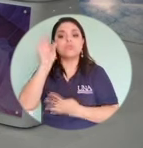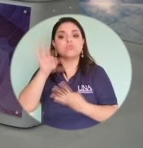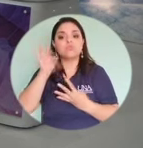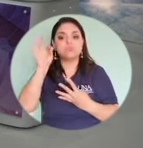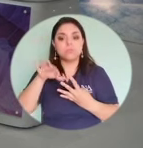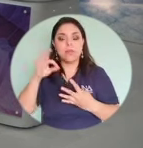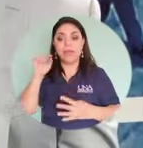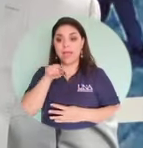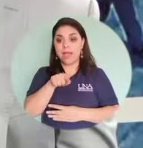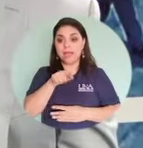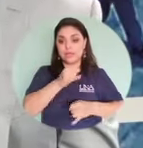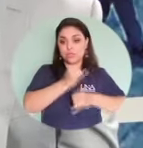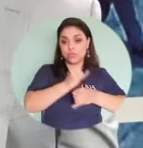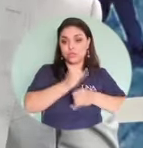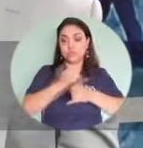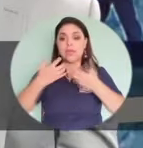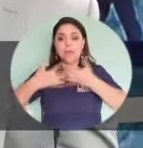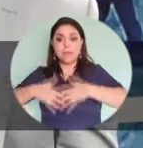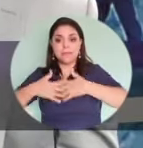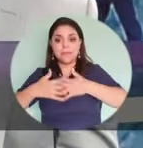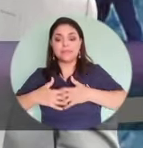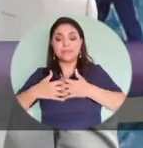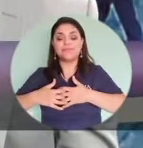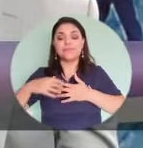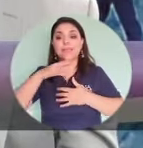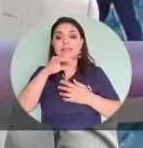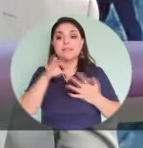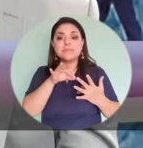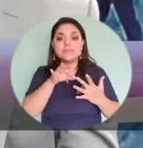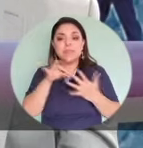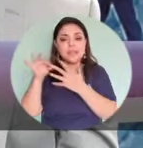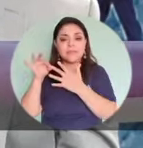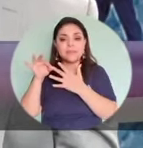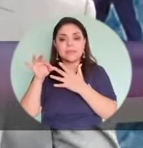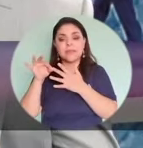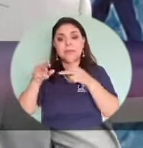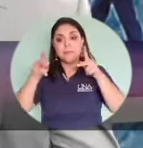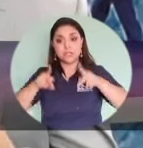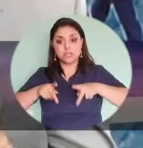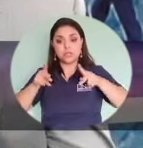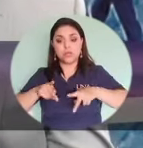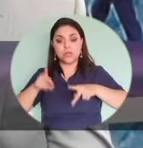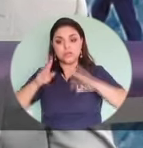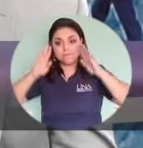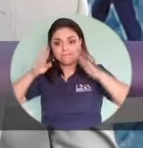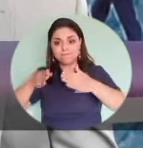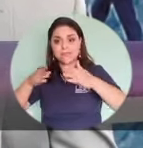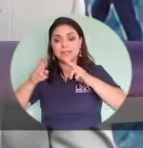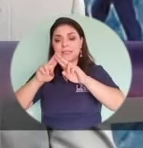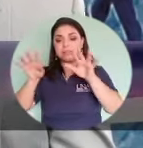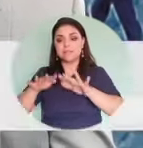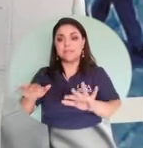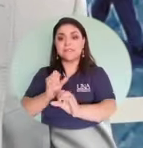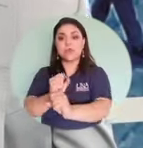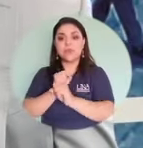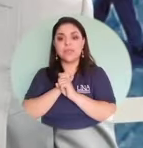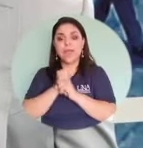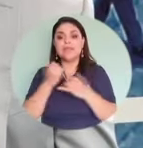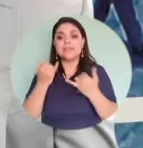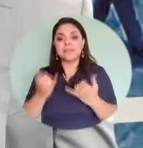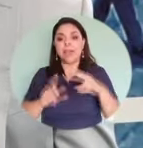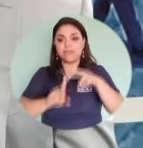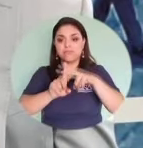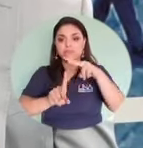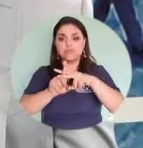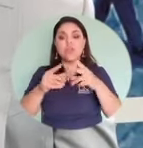empresas, las instituciones y sobre todo quienes están en la tendencia de la ciberseguridad están sacando nuevas aplicaciones, nuevas herramientas, estamos